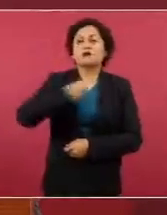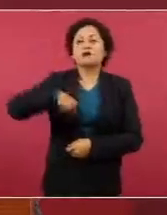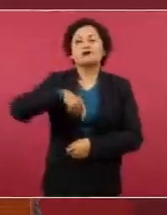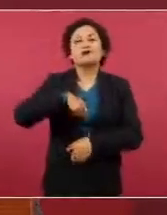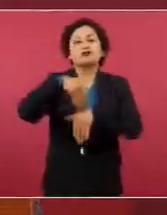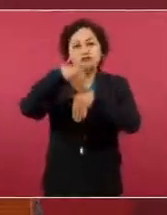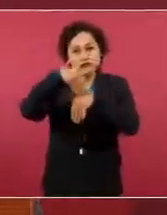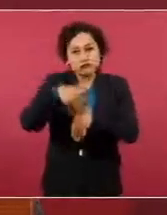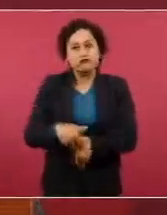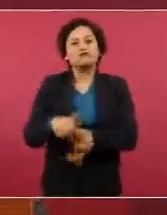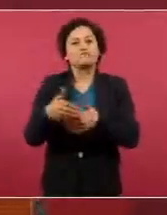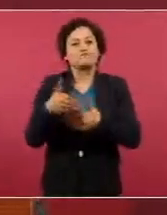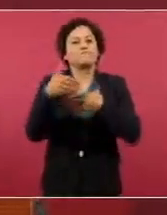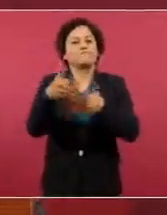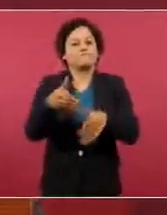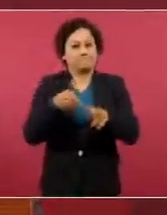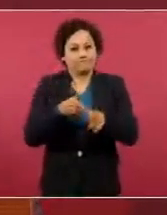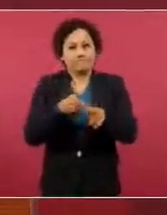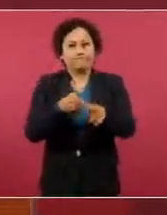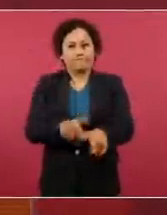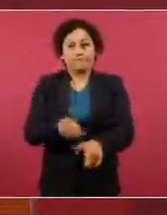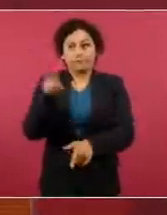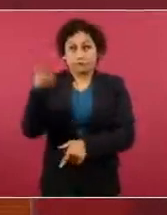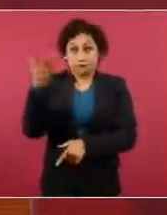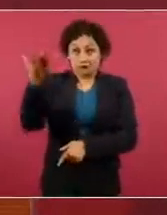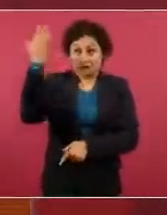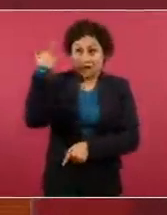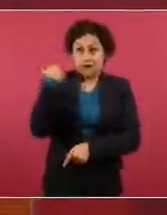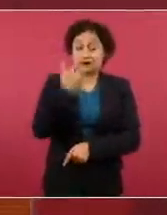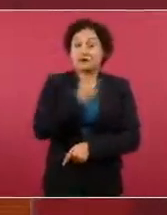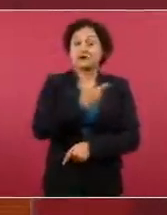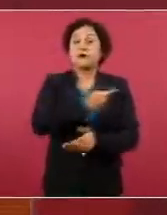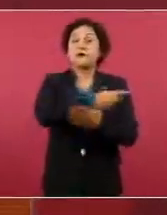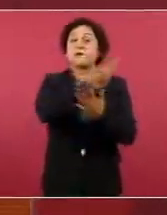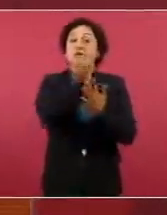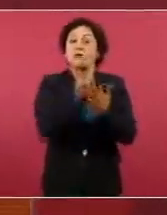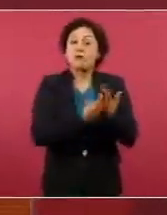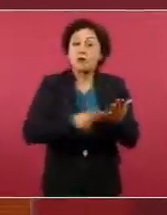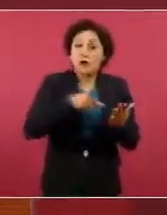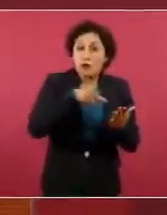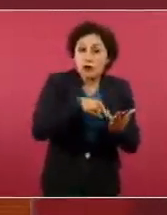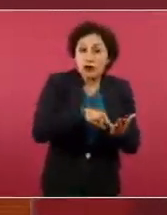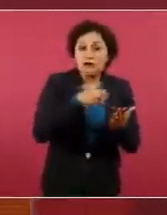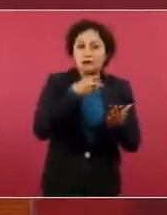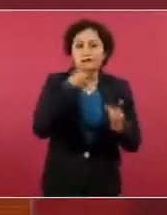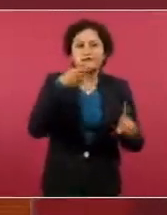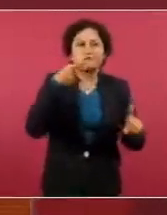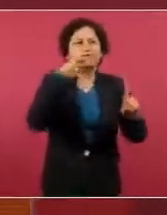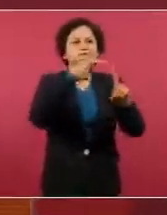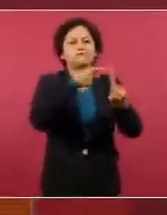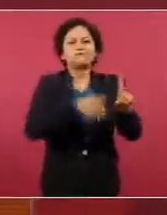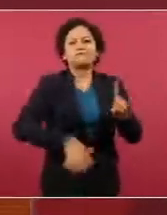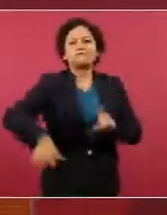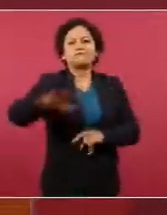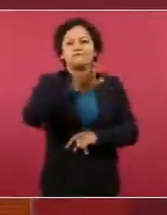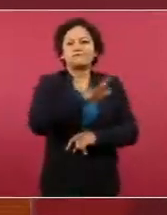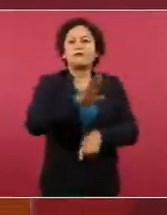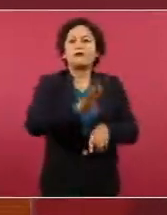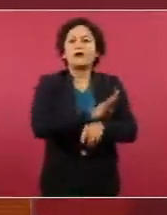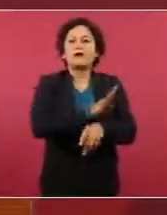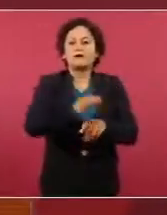programa que usted concibió ha beneficiado a hombres y mujeres que hacen uso